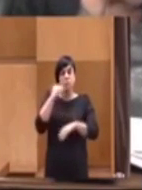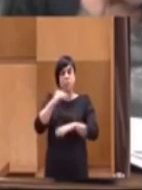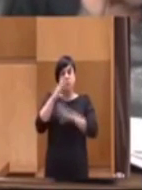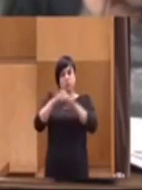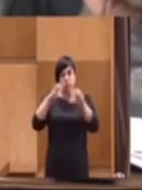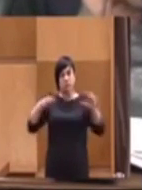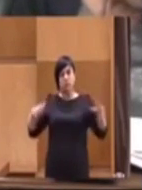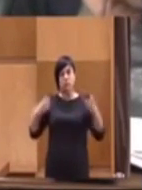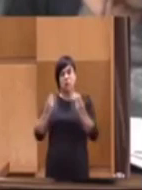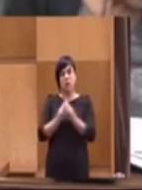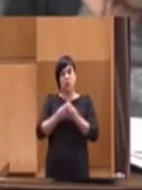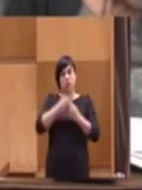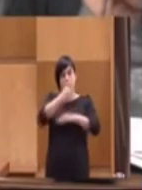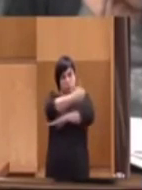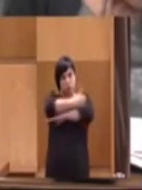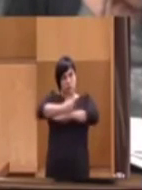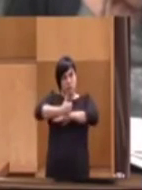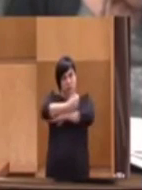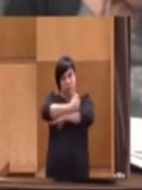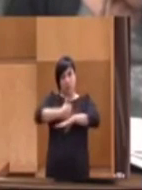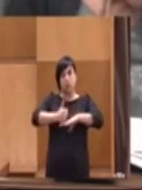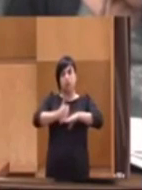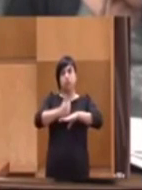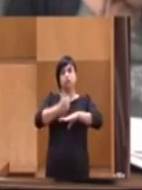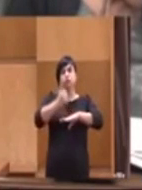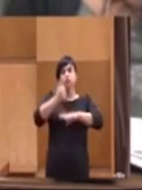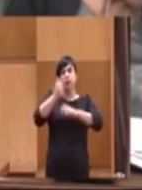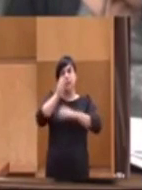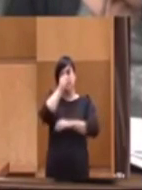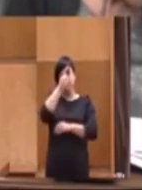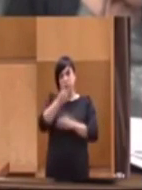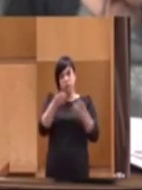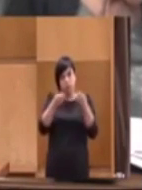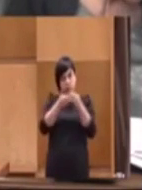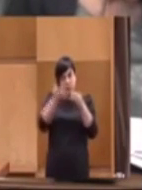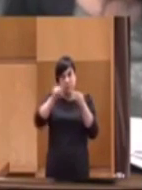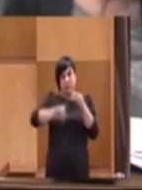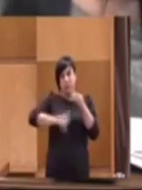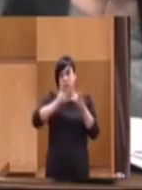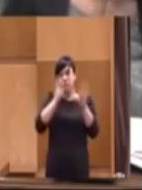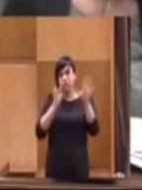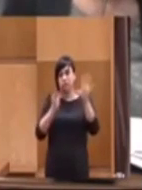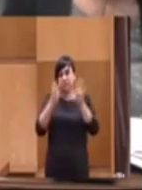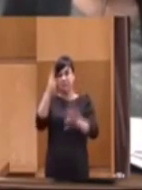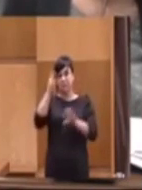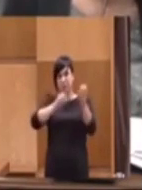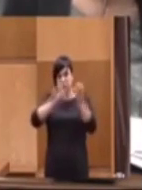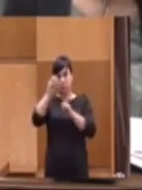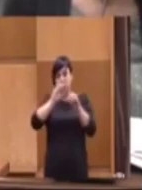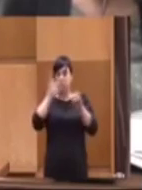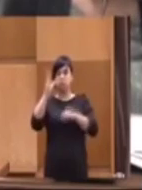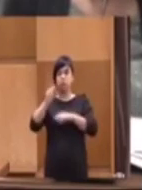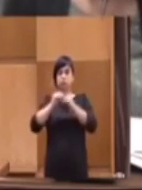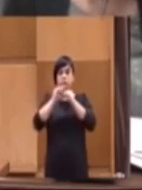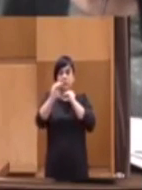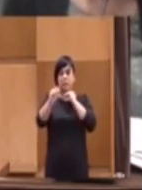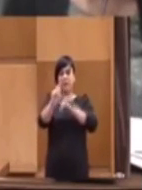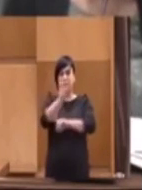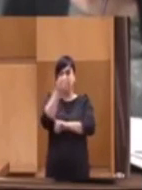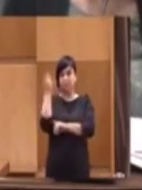Ciudadanos y el Partido Socialista, que supondría un 72%, porque hay que asegurar la sostenibilidad de estas pensiones.